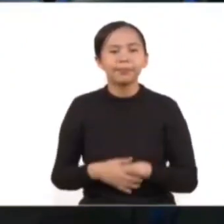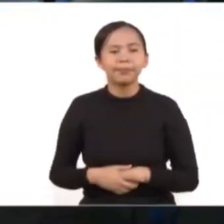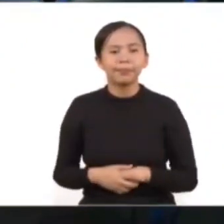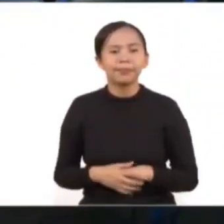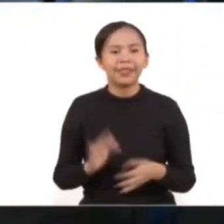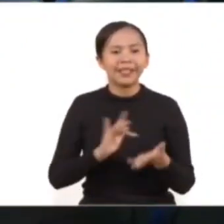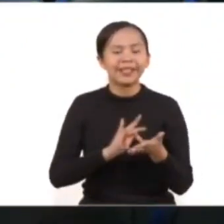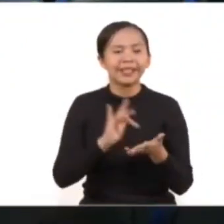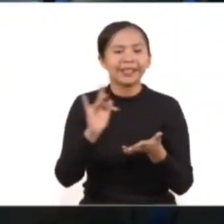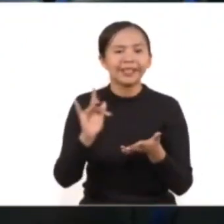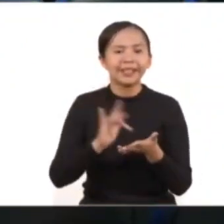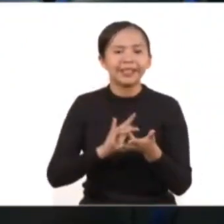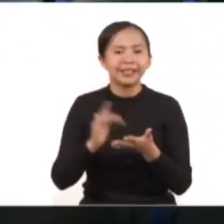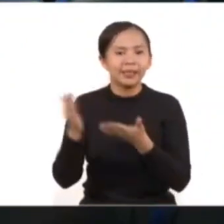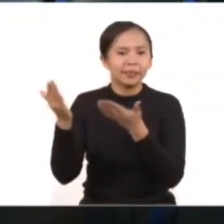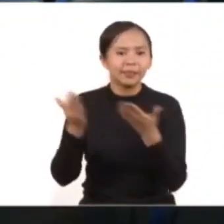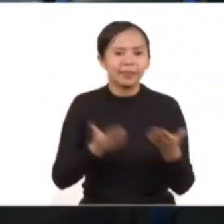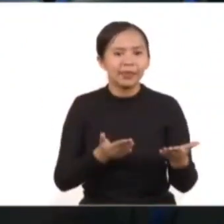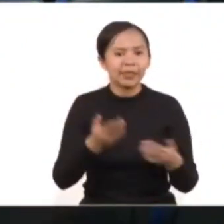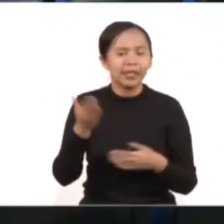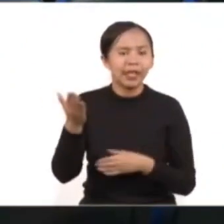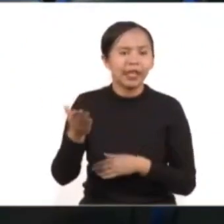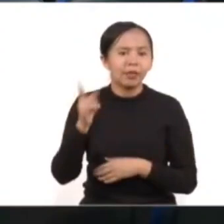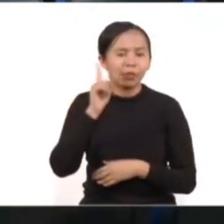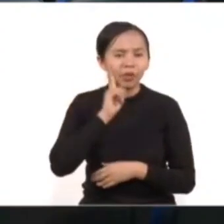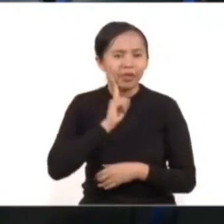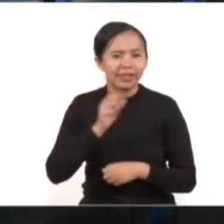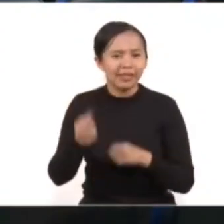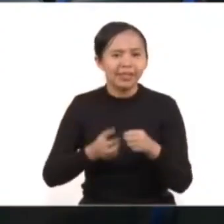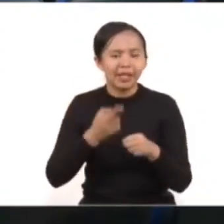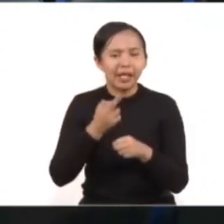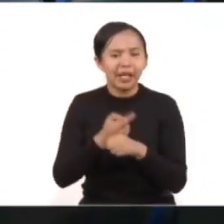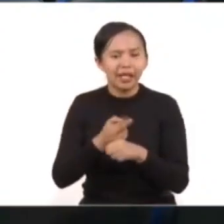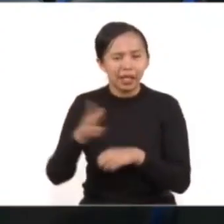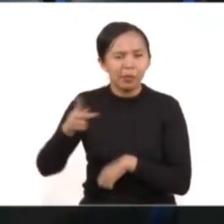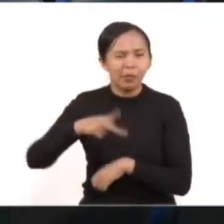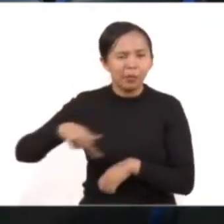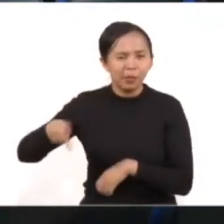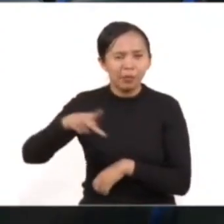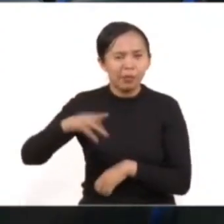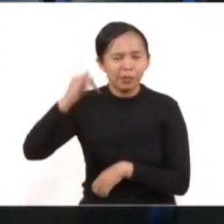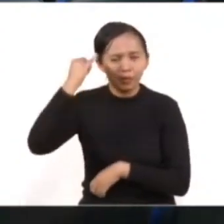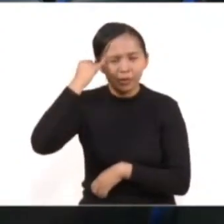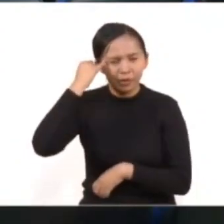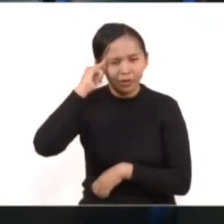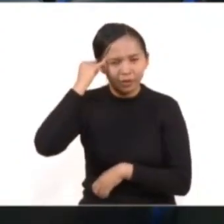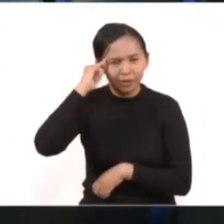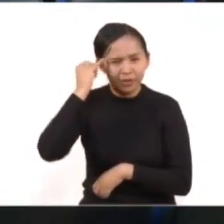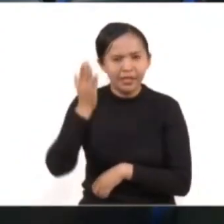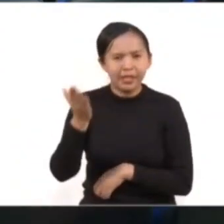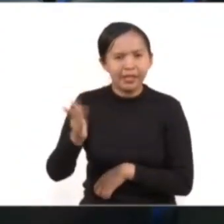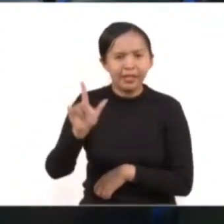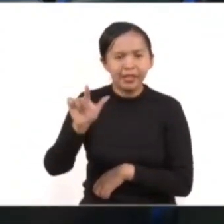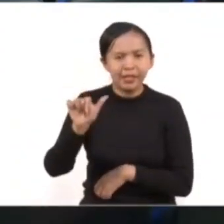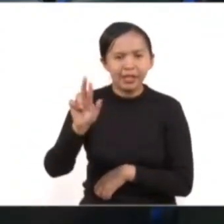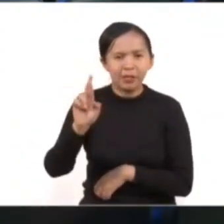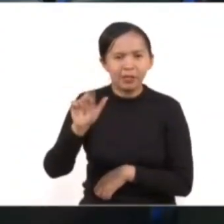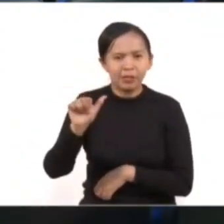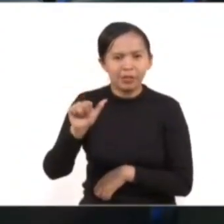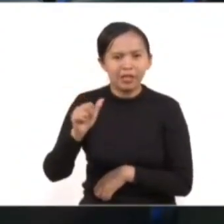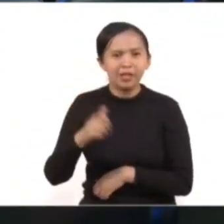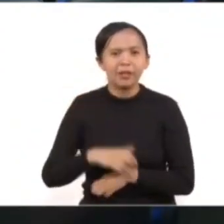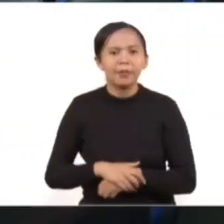Asimismo, agradecemos la presencia de la Secretaría de Pueblos y Barrios Originarios y Comunidades Indígenas Residentes, la maestra Laura